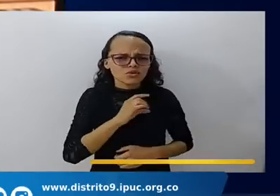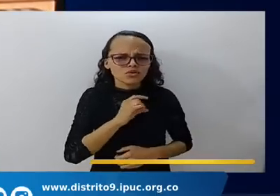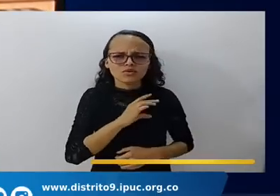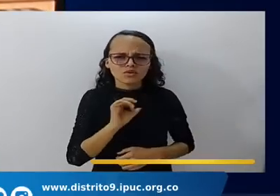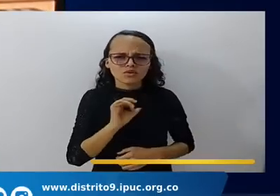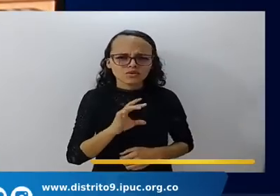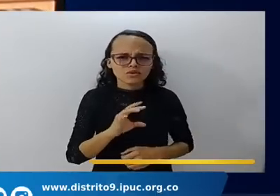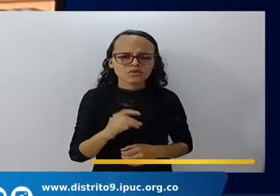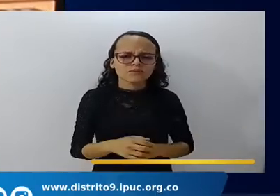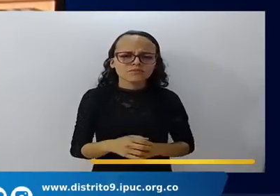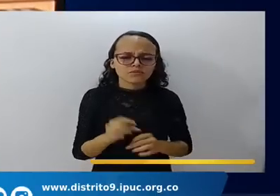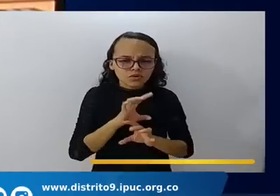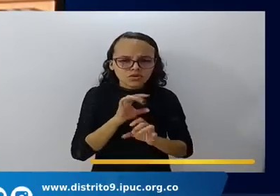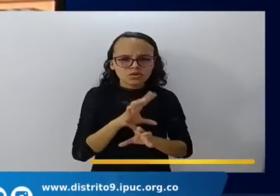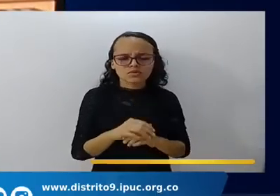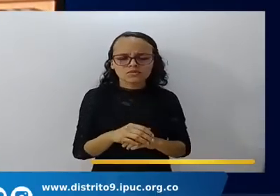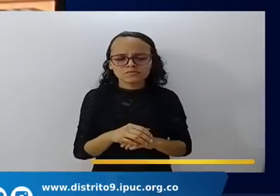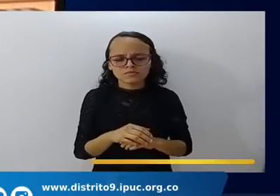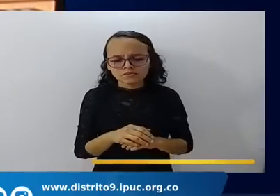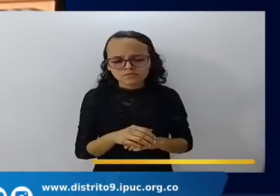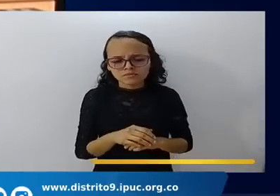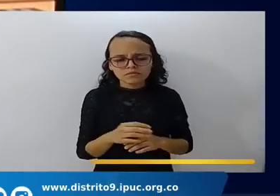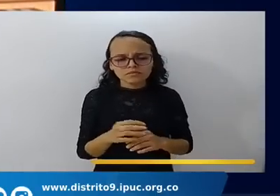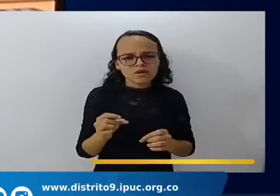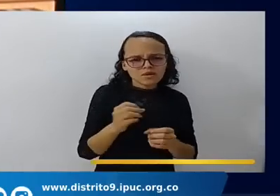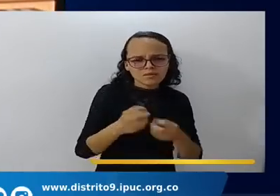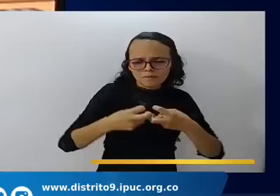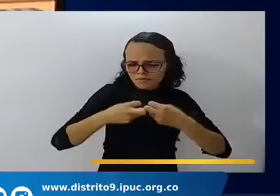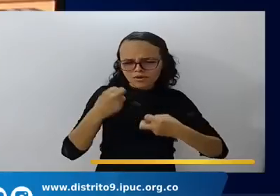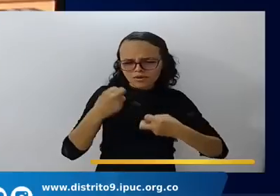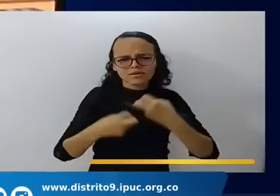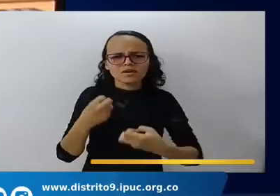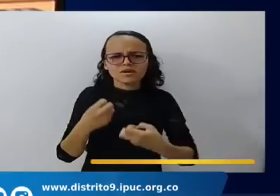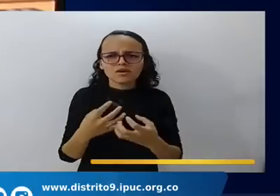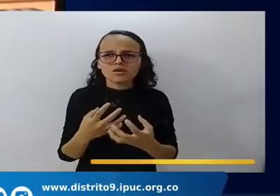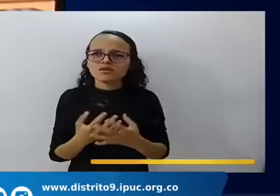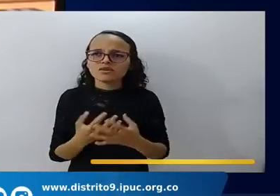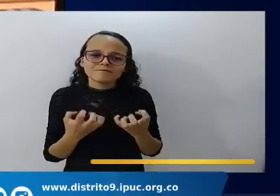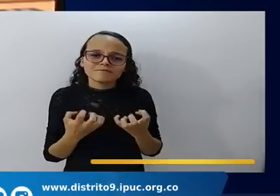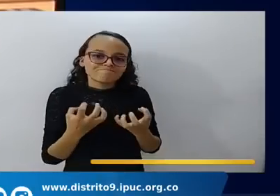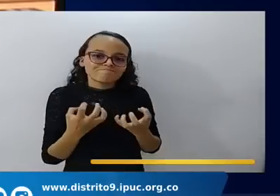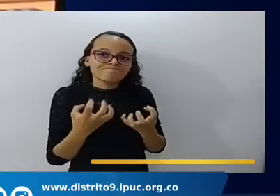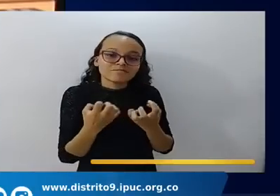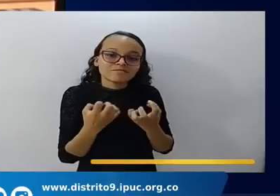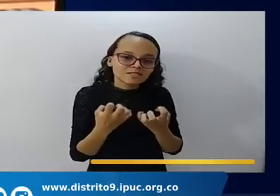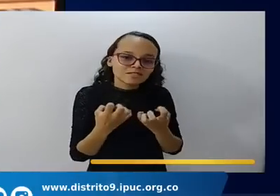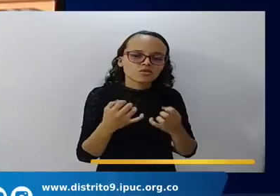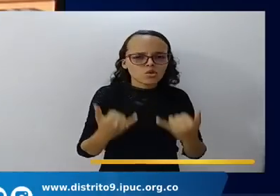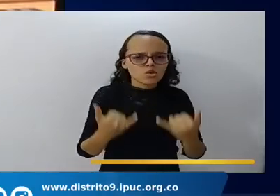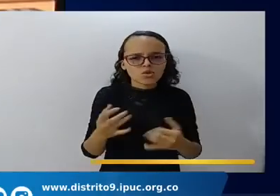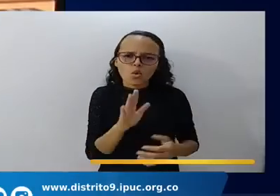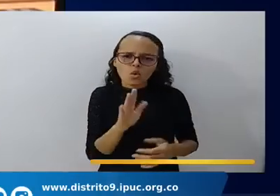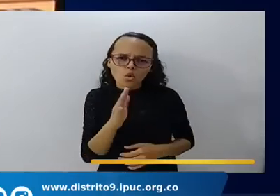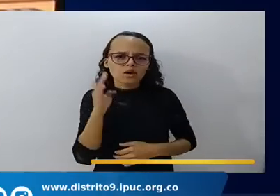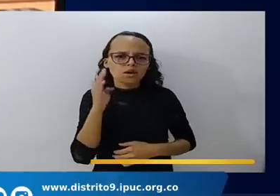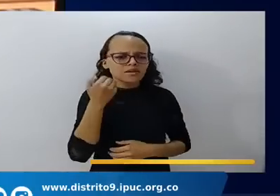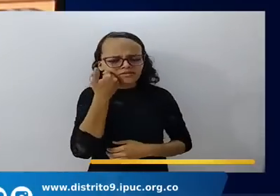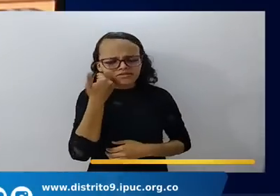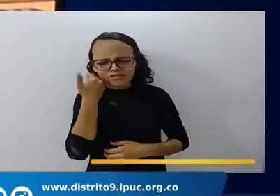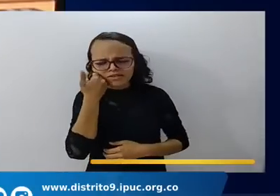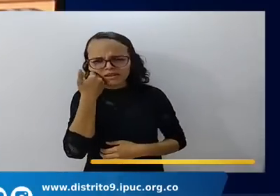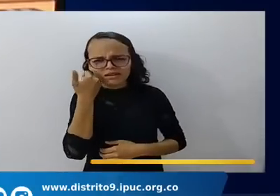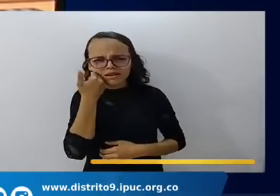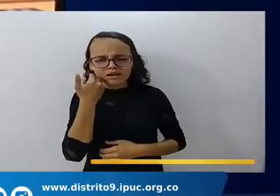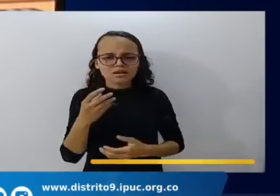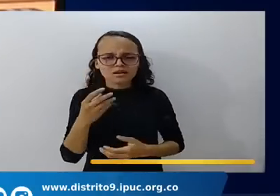y las pruebas, las dificultades, la ansiedad, de pronto la enfermedad, la escasez,